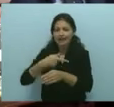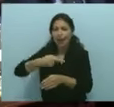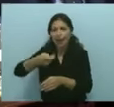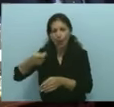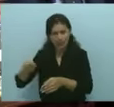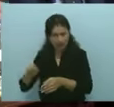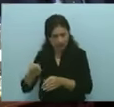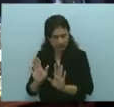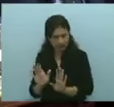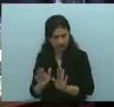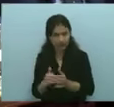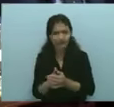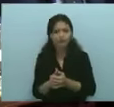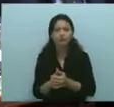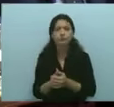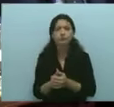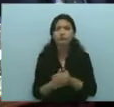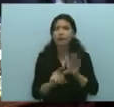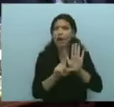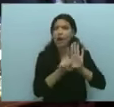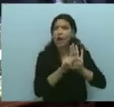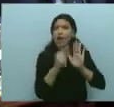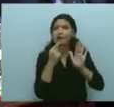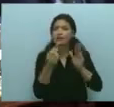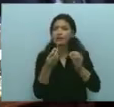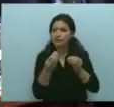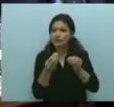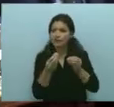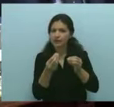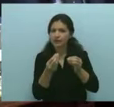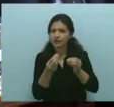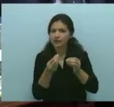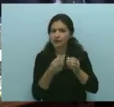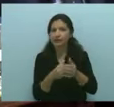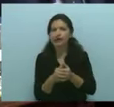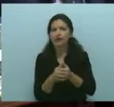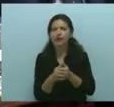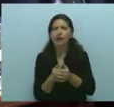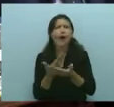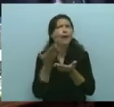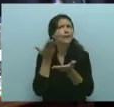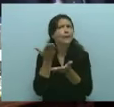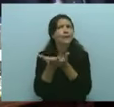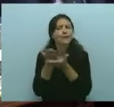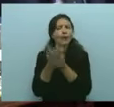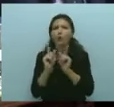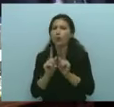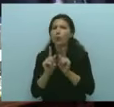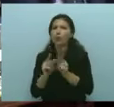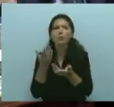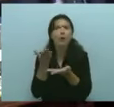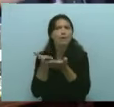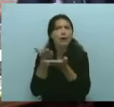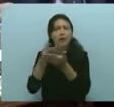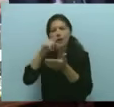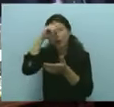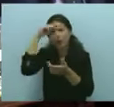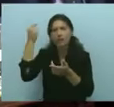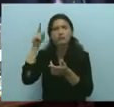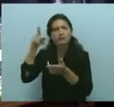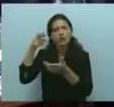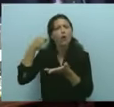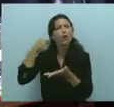establece que se apoya y se avala todos los reclamos que se han hecho a la Nación, con un agregado que nos parece muy importante y que creo que hay